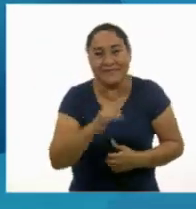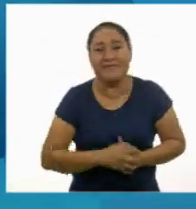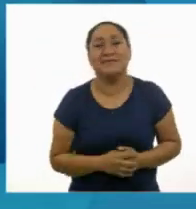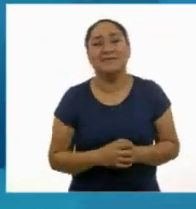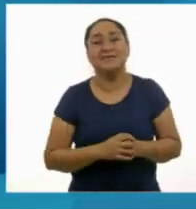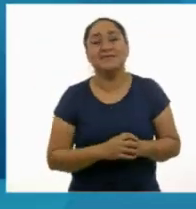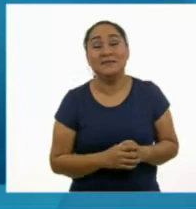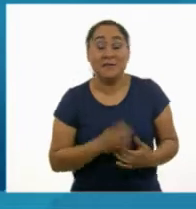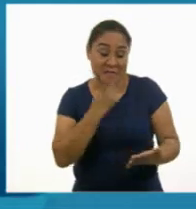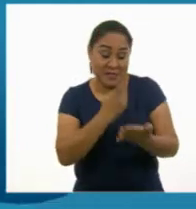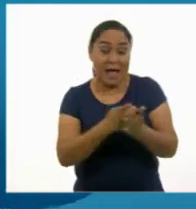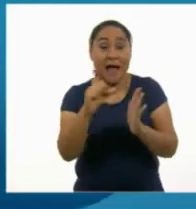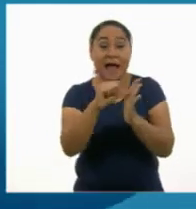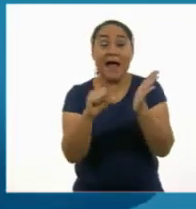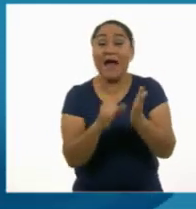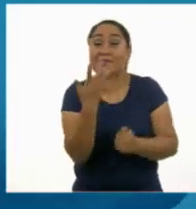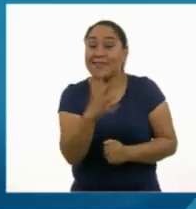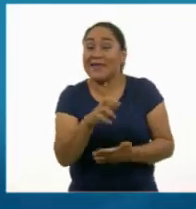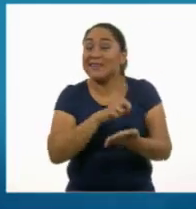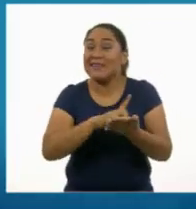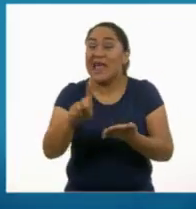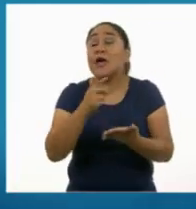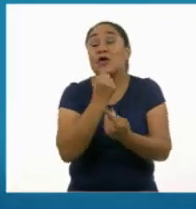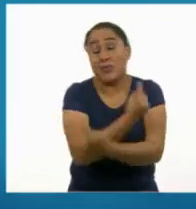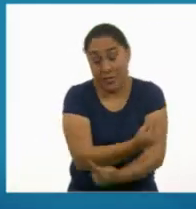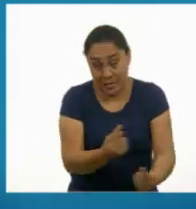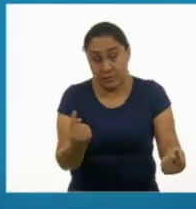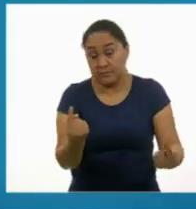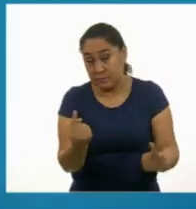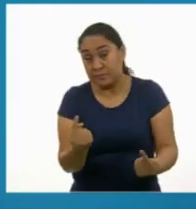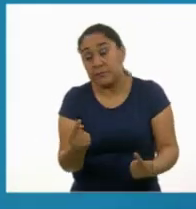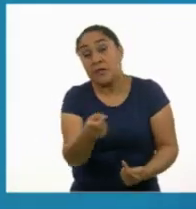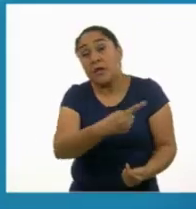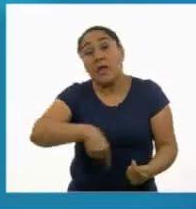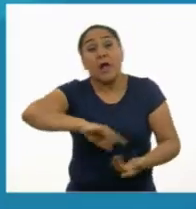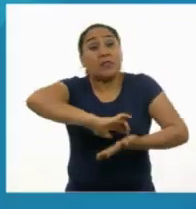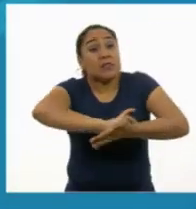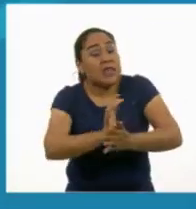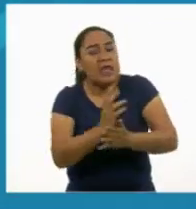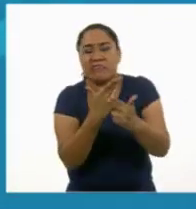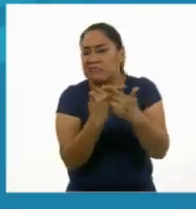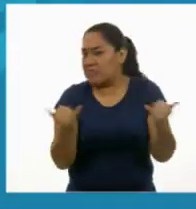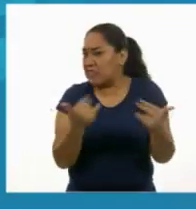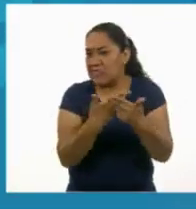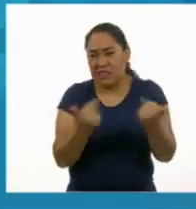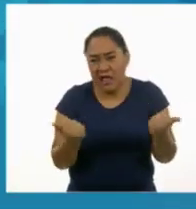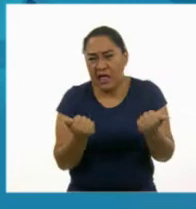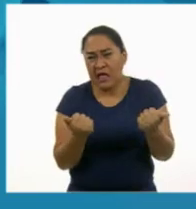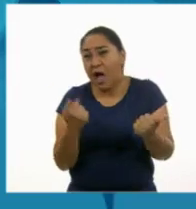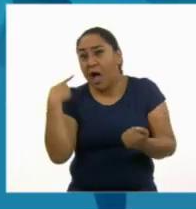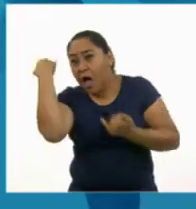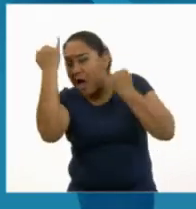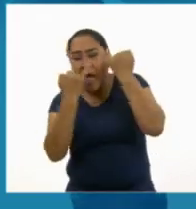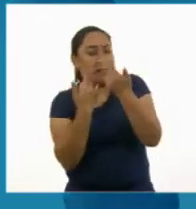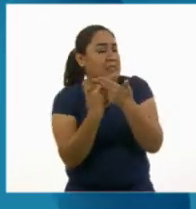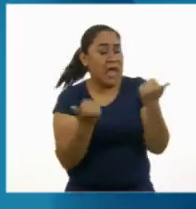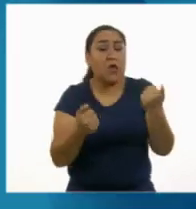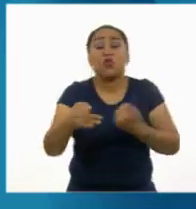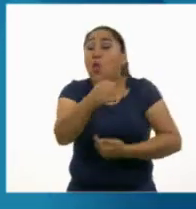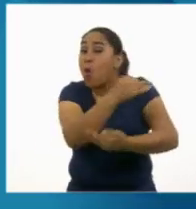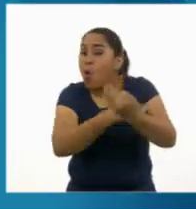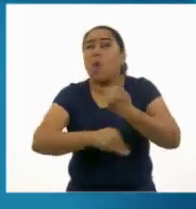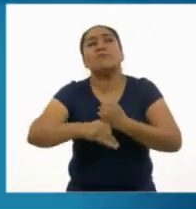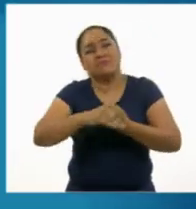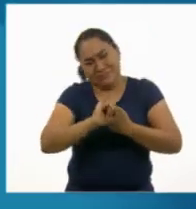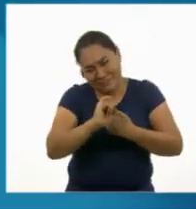Según el artículo 10 de los derechos del niño, nadie debe ser discriminado bajo ningún punto de vista. Todos somos